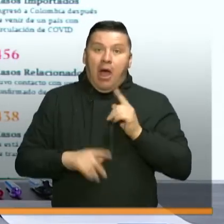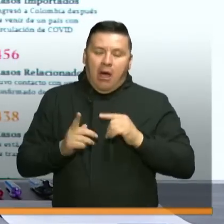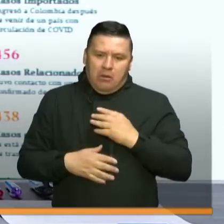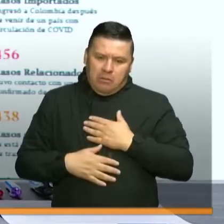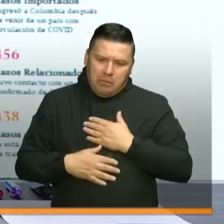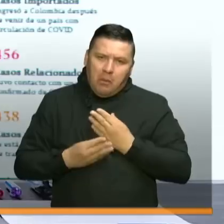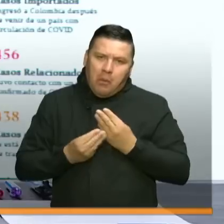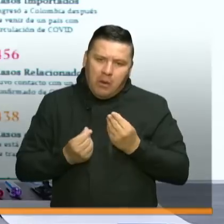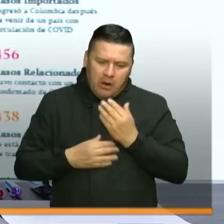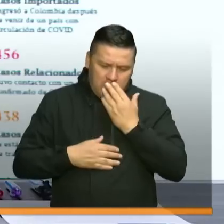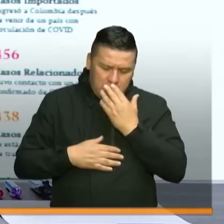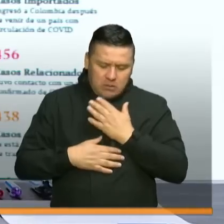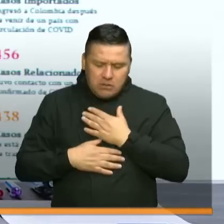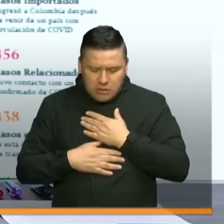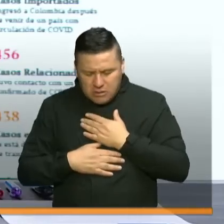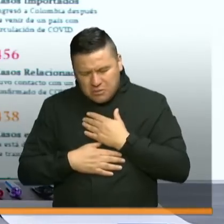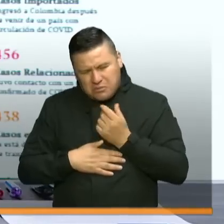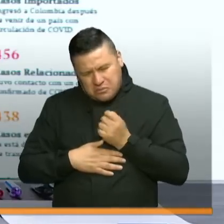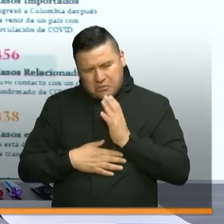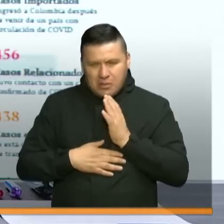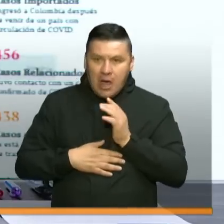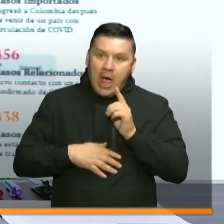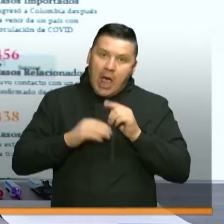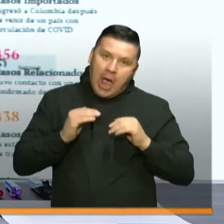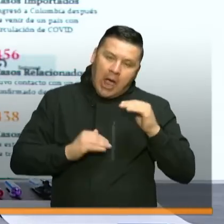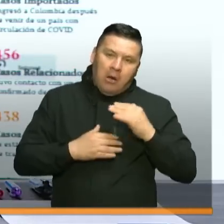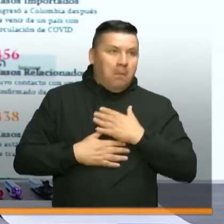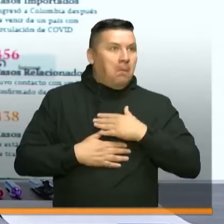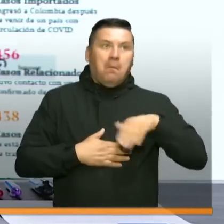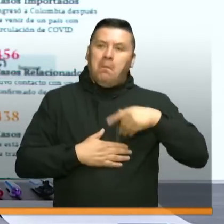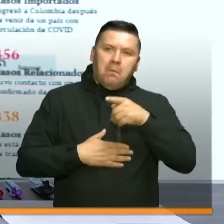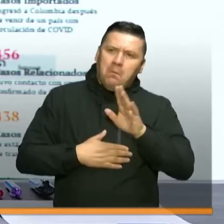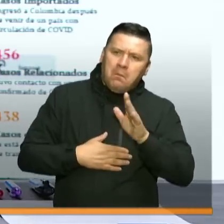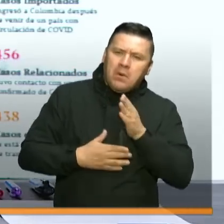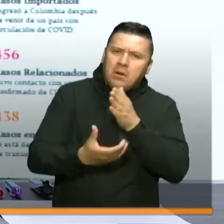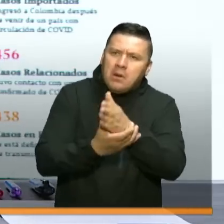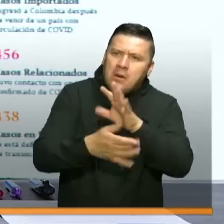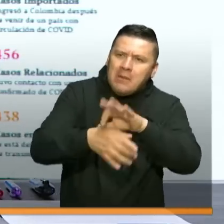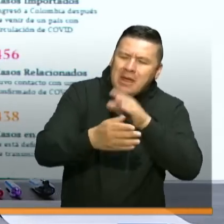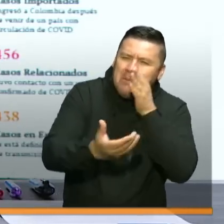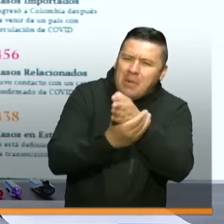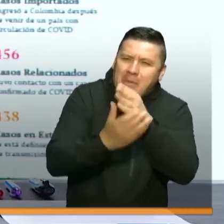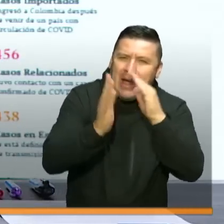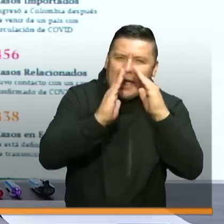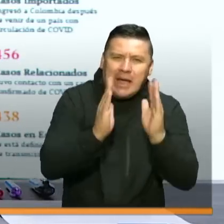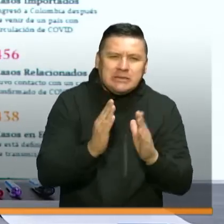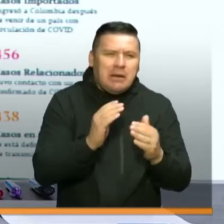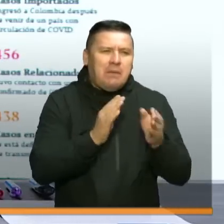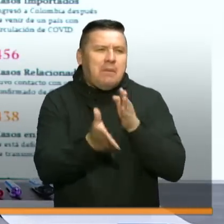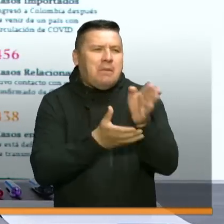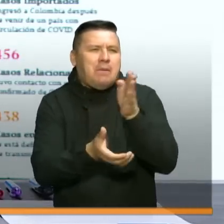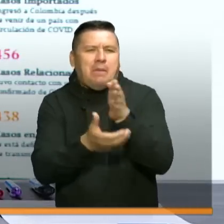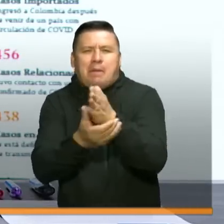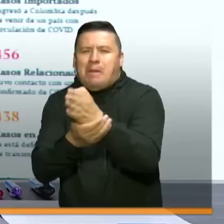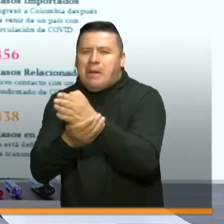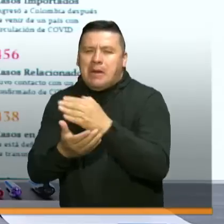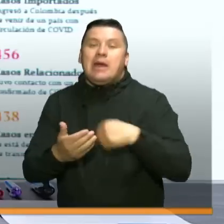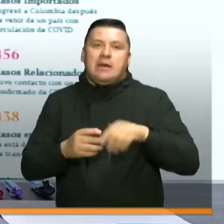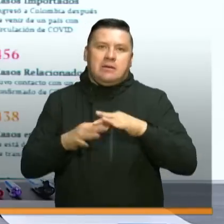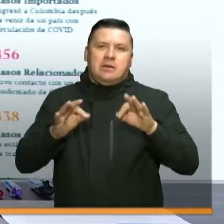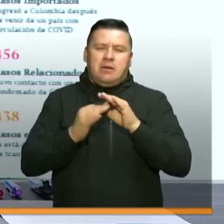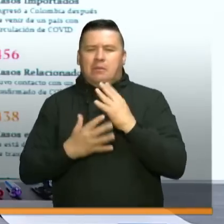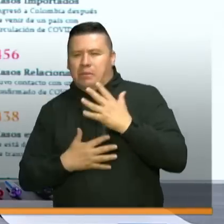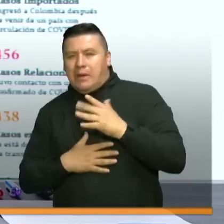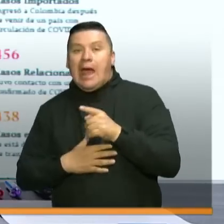leves, otros moderados, algunos asintomáticos, pero hemos tratado de concentrar esa atención médica en las personas que tienen